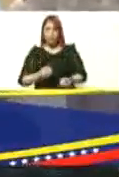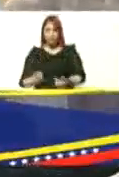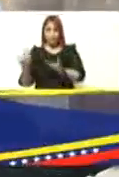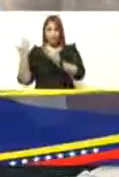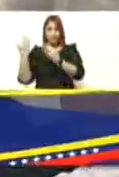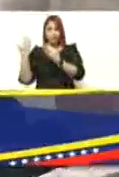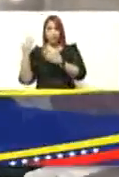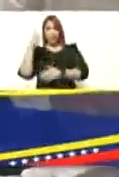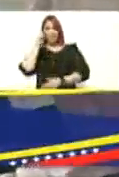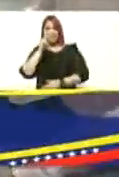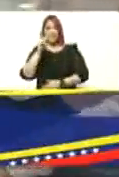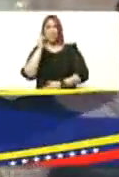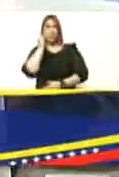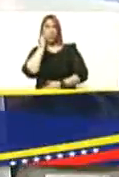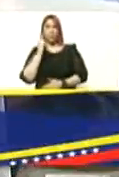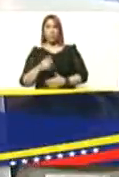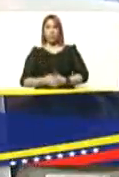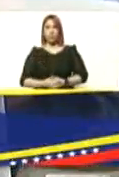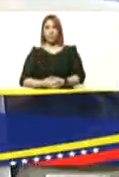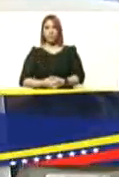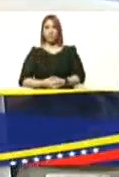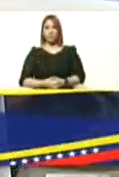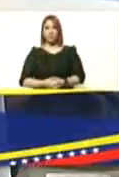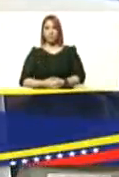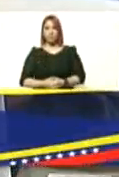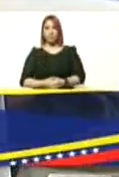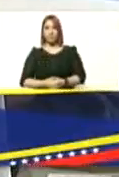la profesora Lisbeth Robles